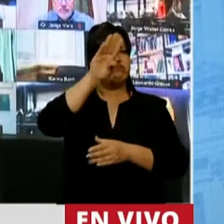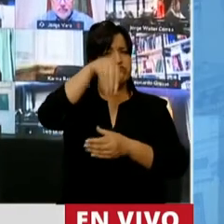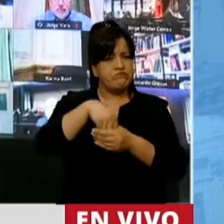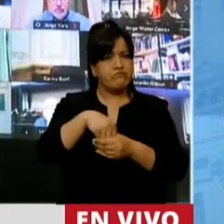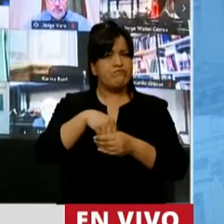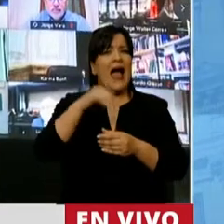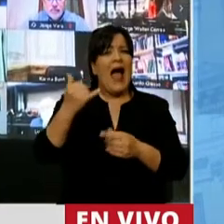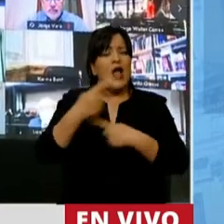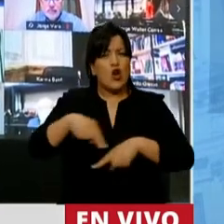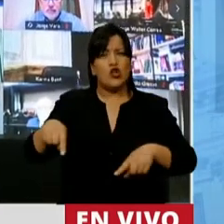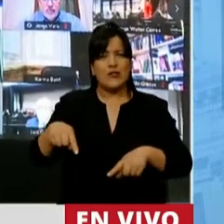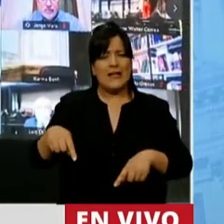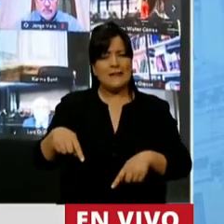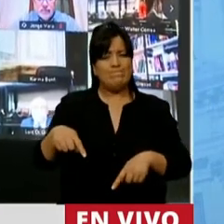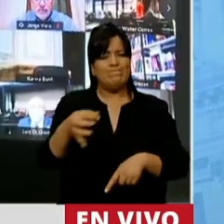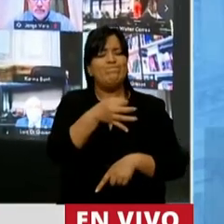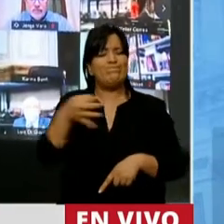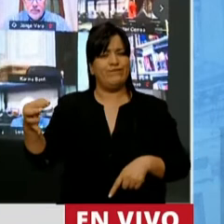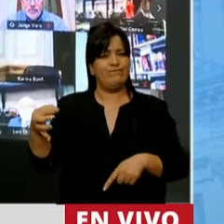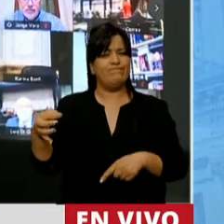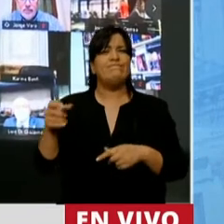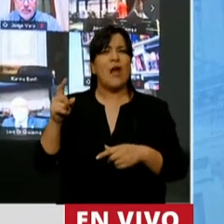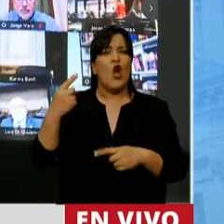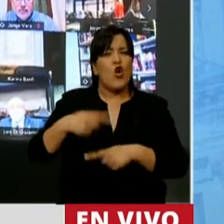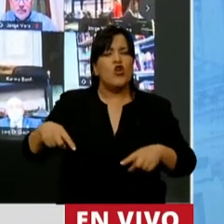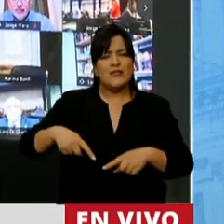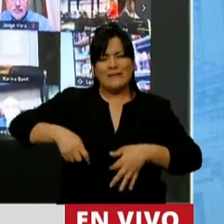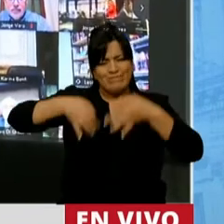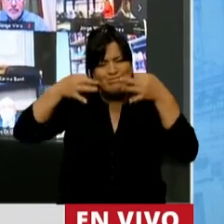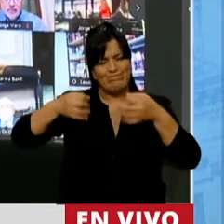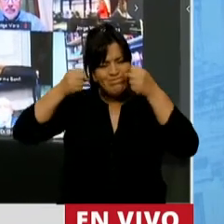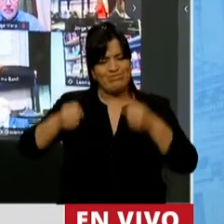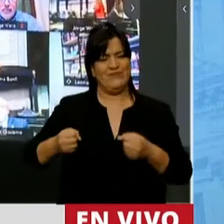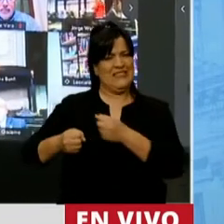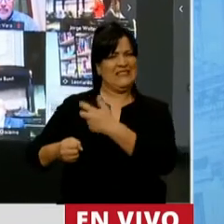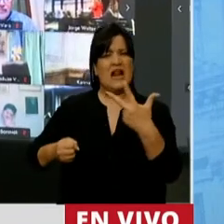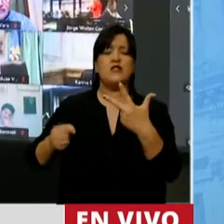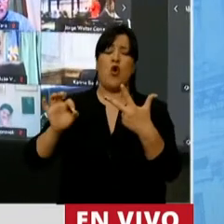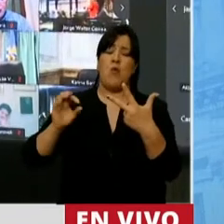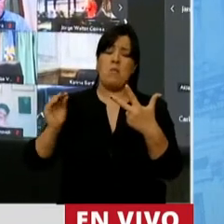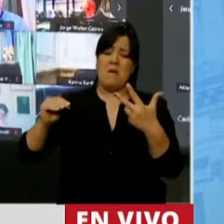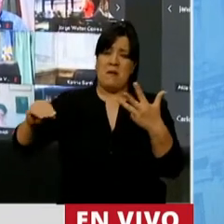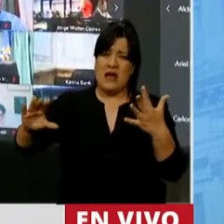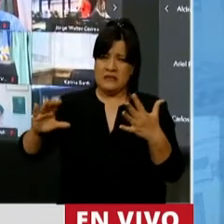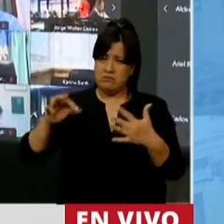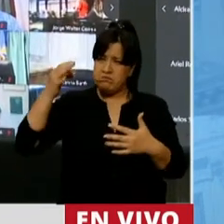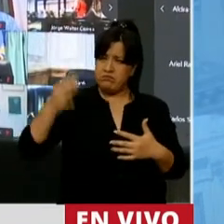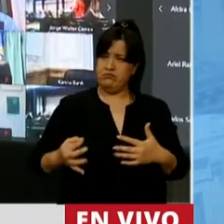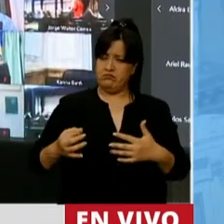varias certezas. Tengo más de tres certezas con relación a lo que estamos discutiendo.